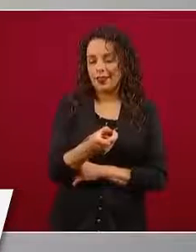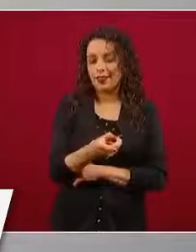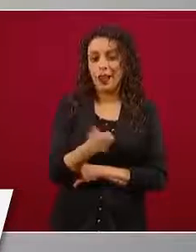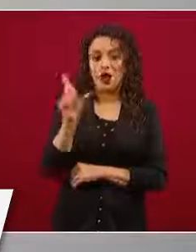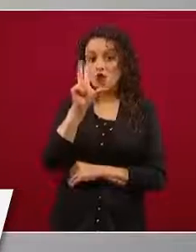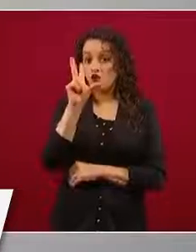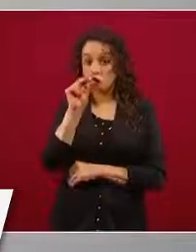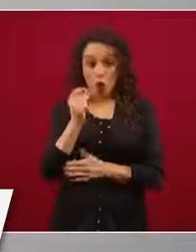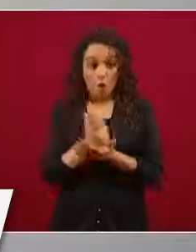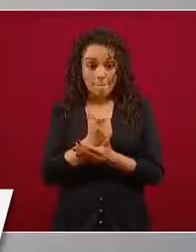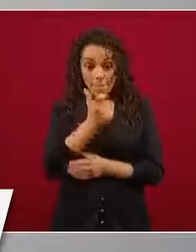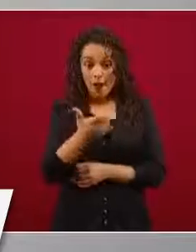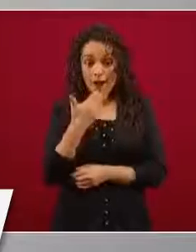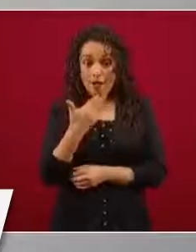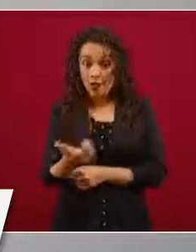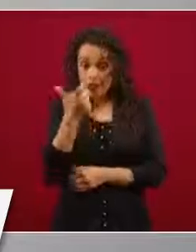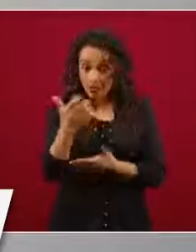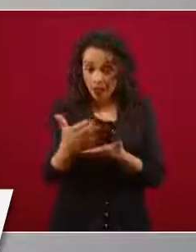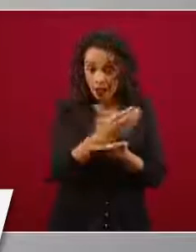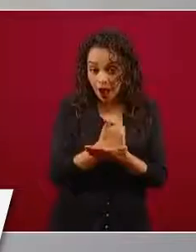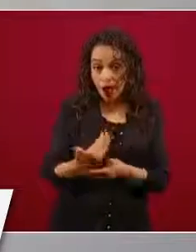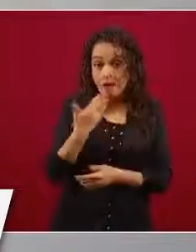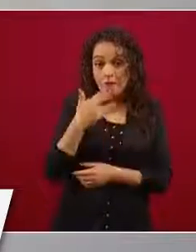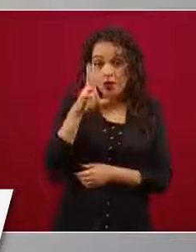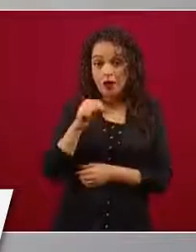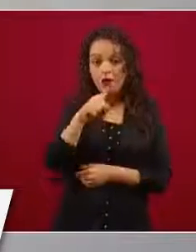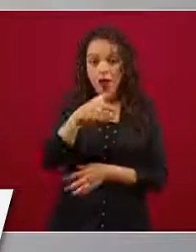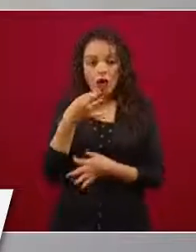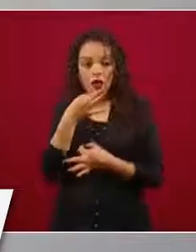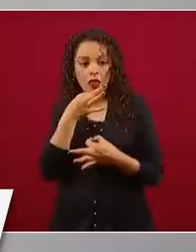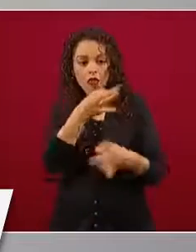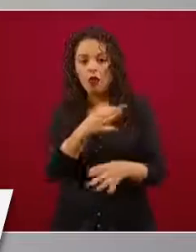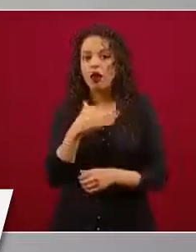es que el que gana más de la cuenta